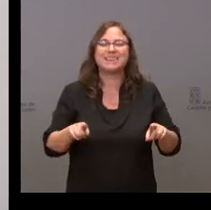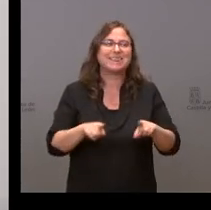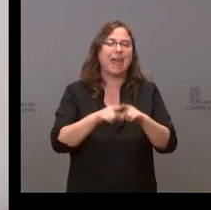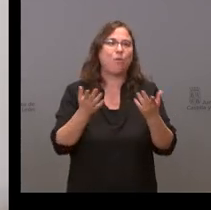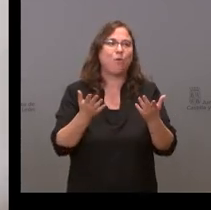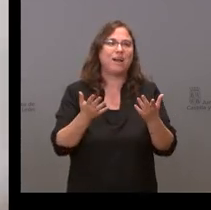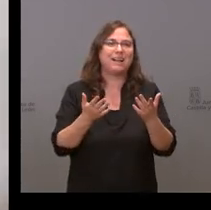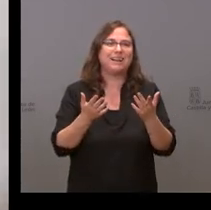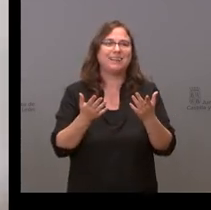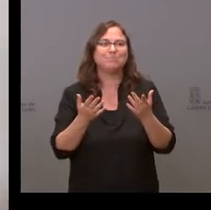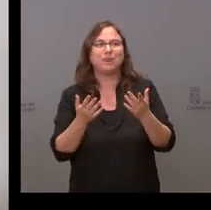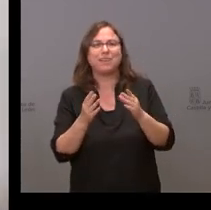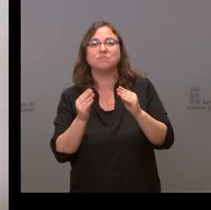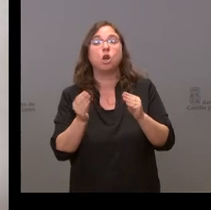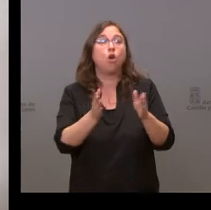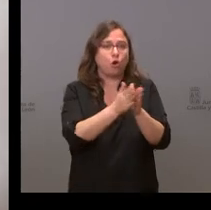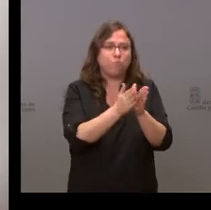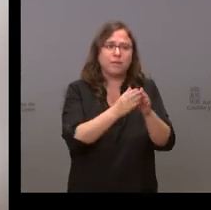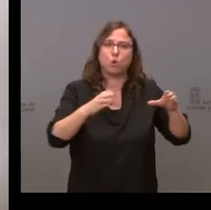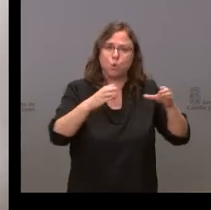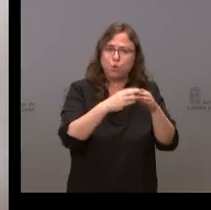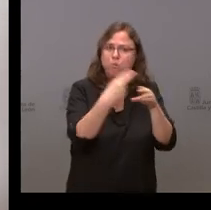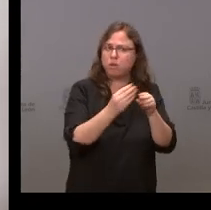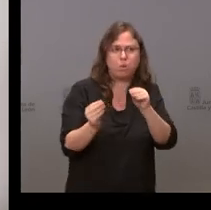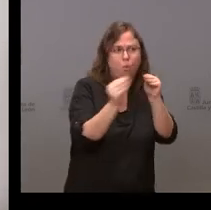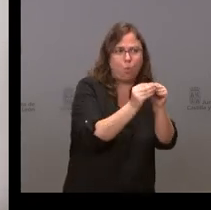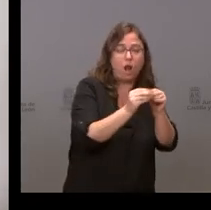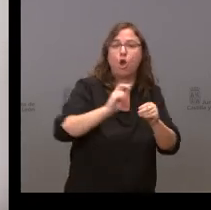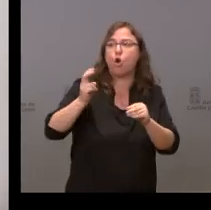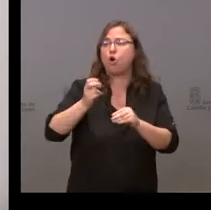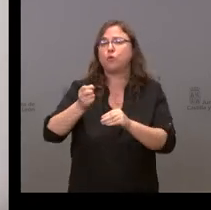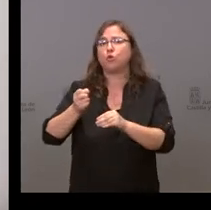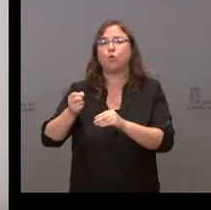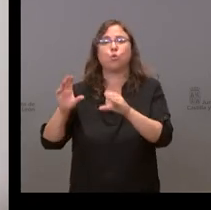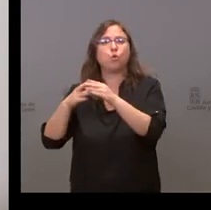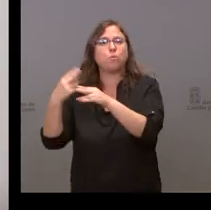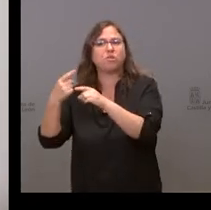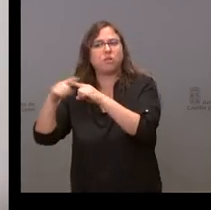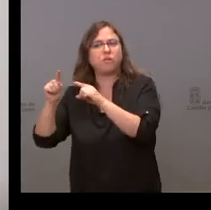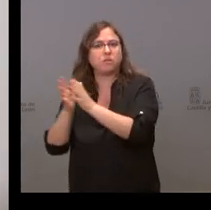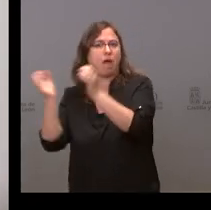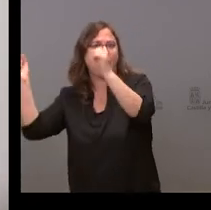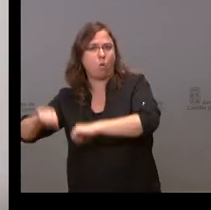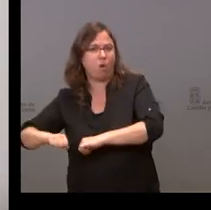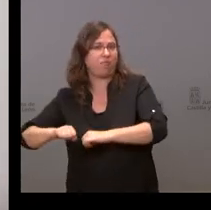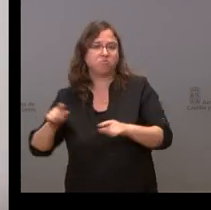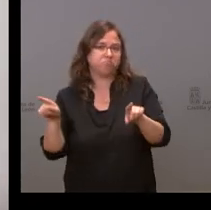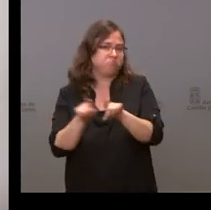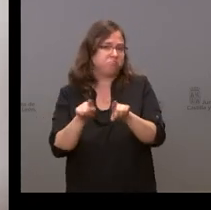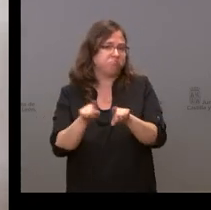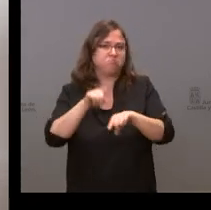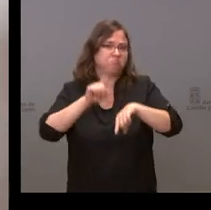podemos discrepar entre compañeros de partido y coincidir más con compañeros o titulares